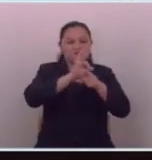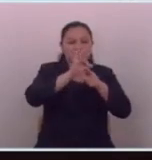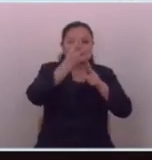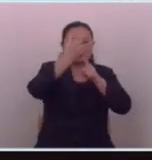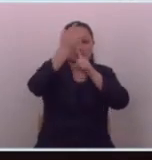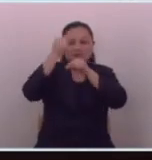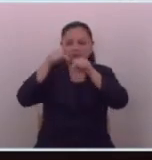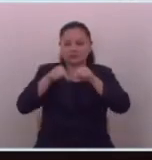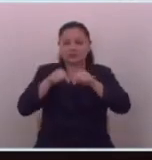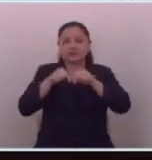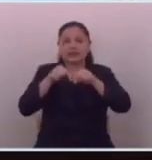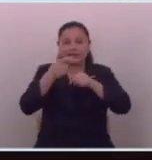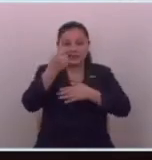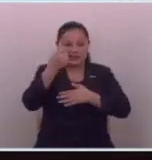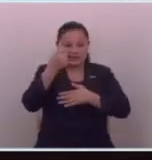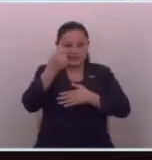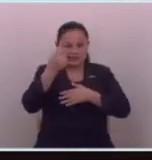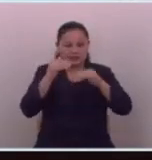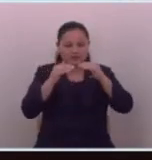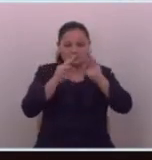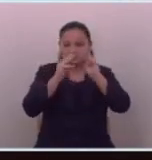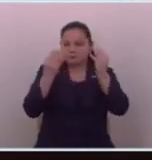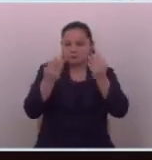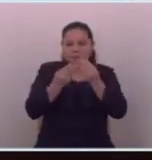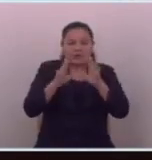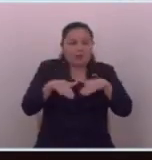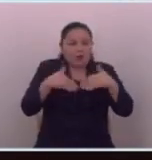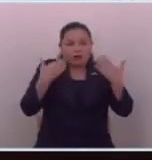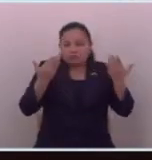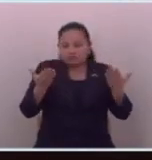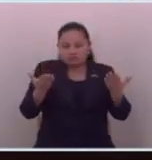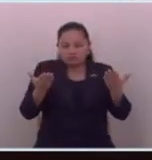seguir adquiriendo dinero por parte de las pandillas